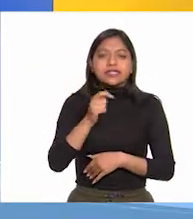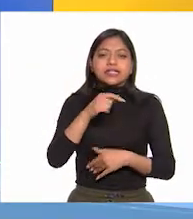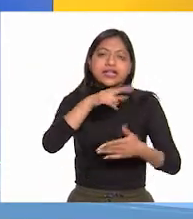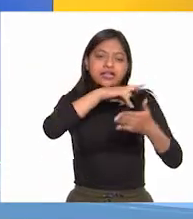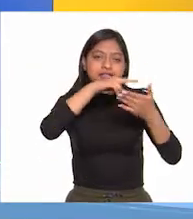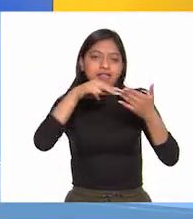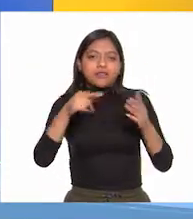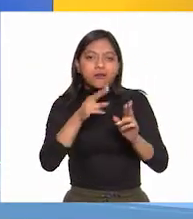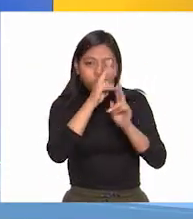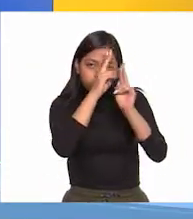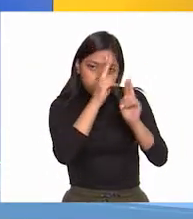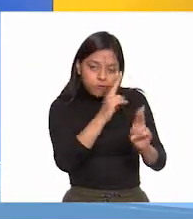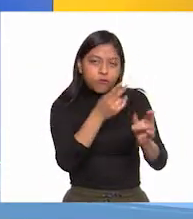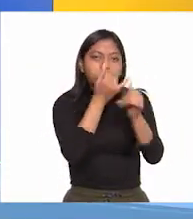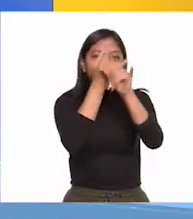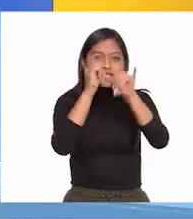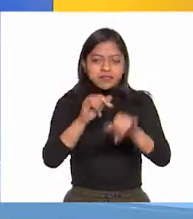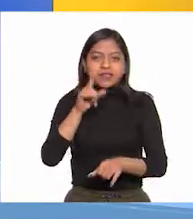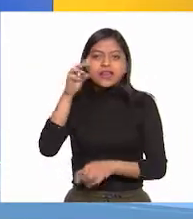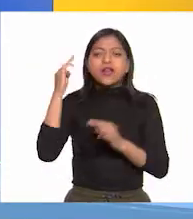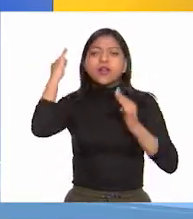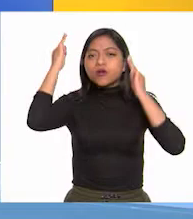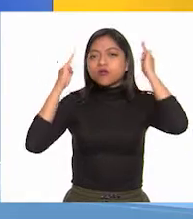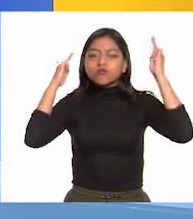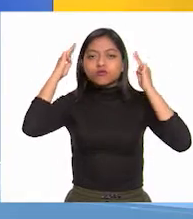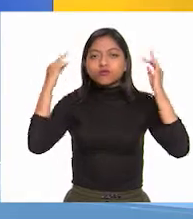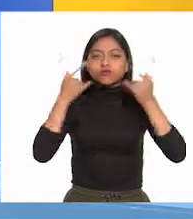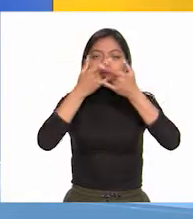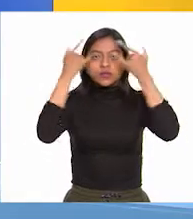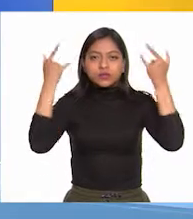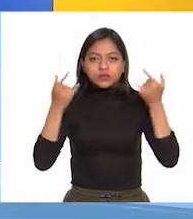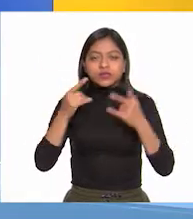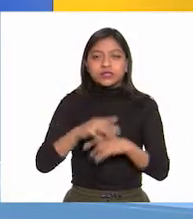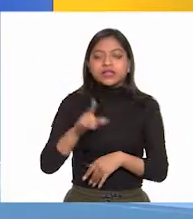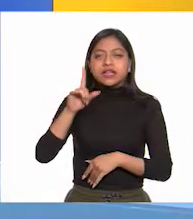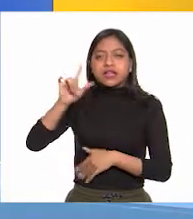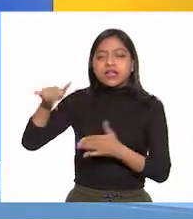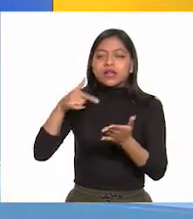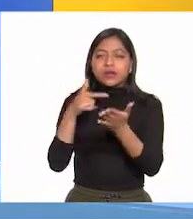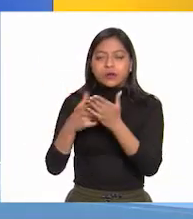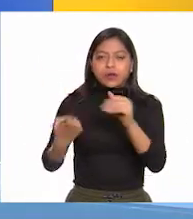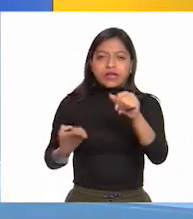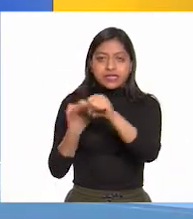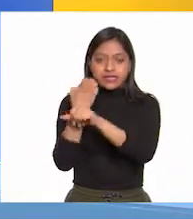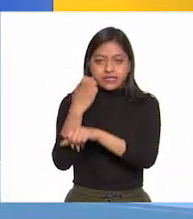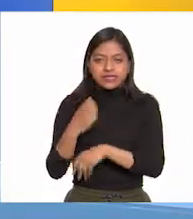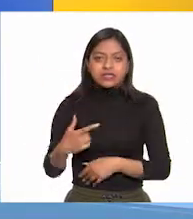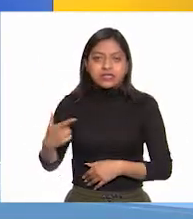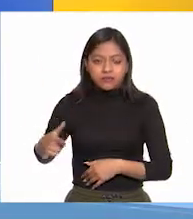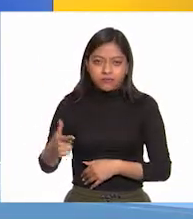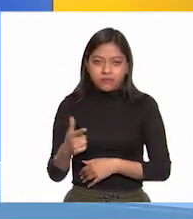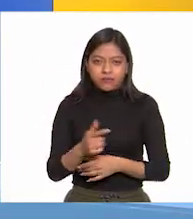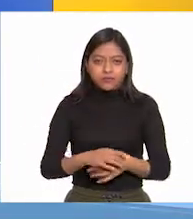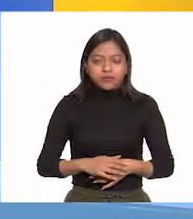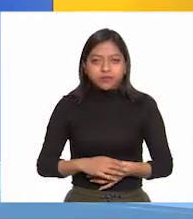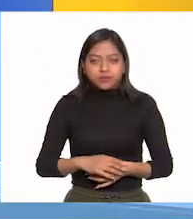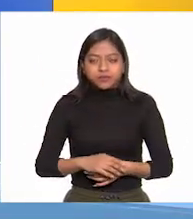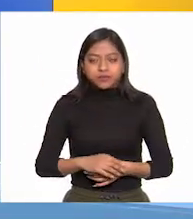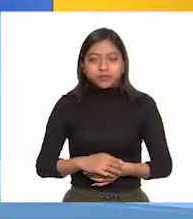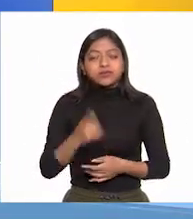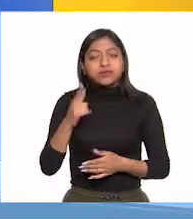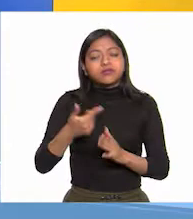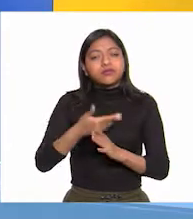Independencia y se encuentra en el Museo Histórico Excurato de Dolores en el estado de Guanajuato y data del año